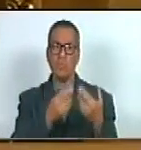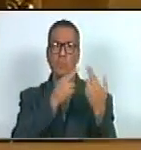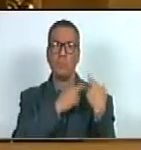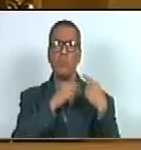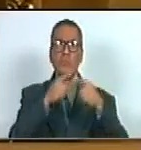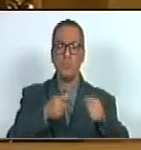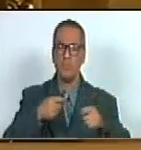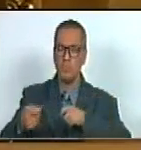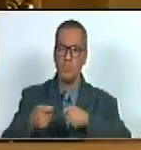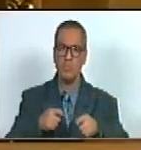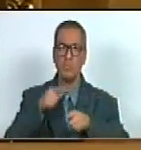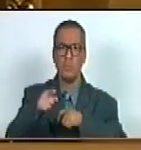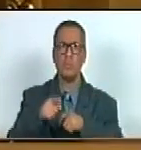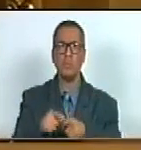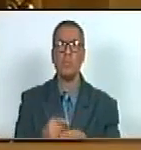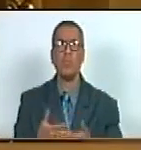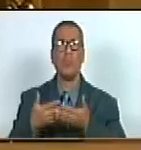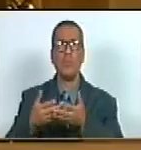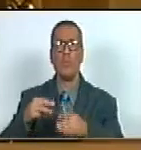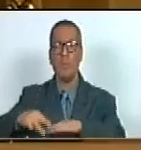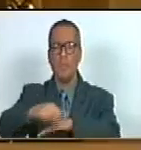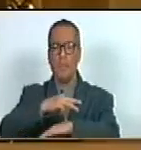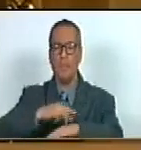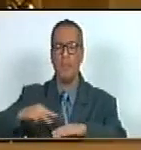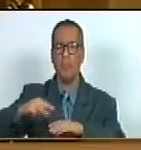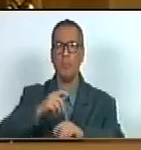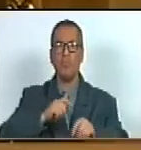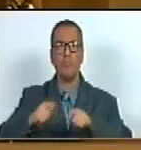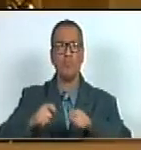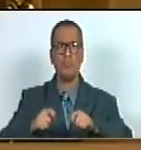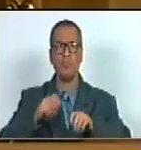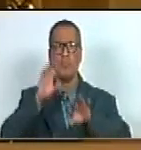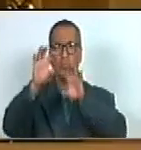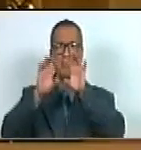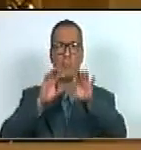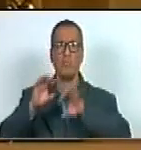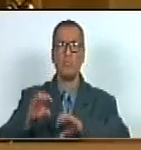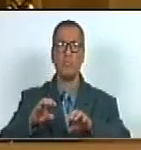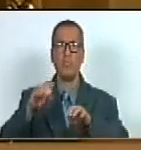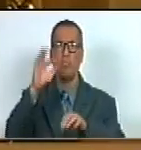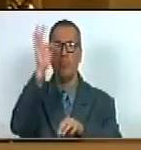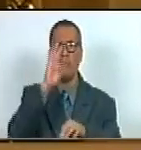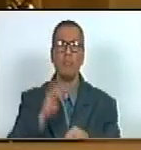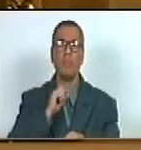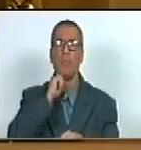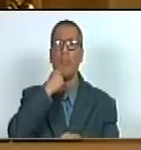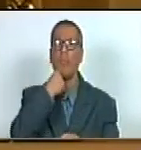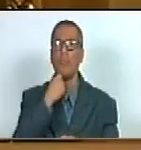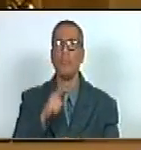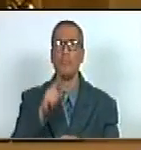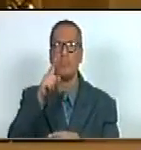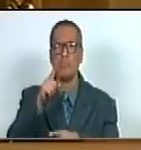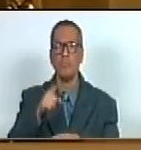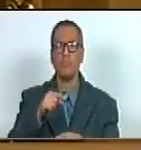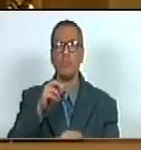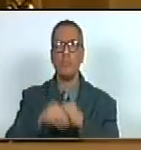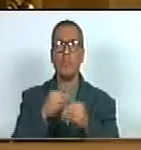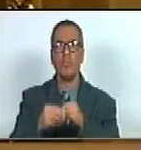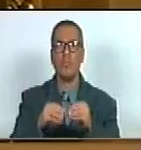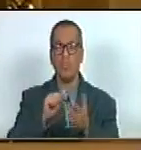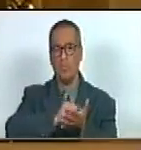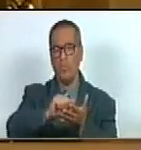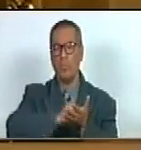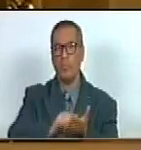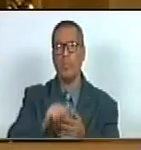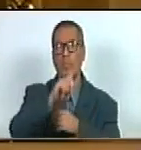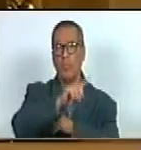interacción otorgada por el Ministerio de Asuntos Exteriores de la Federación de Rusia de conformidad con lo establecido en el